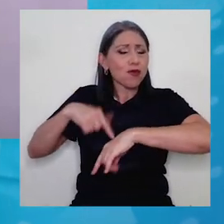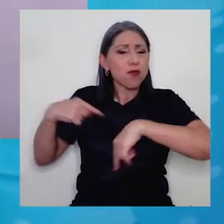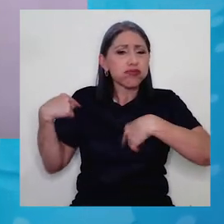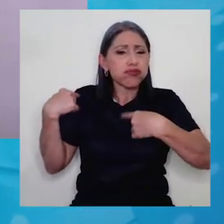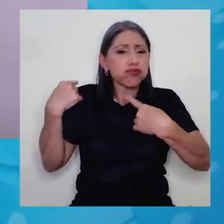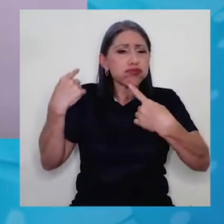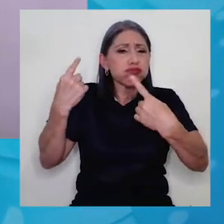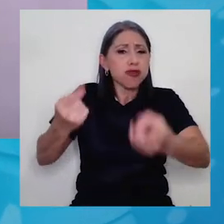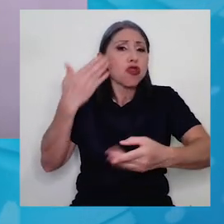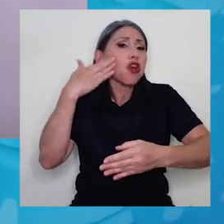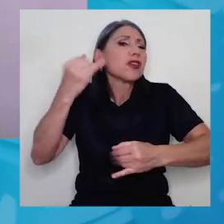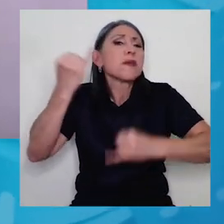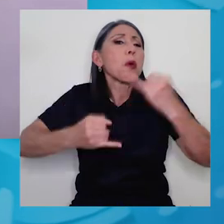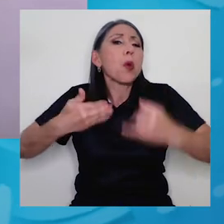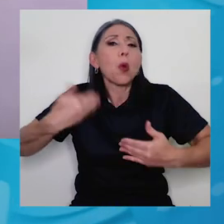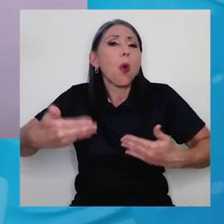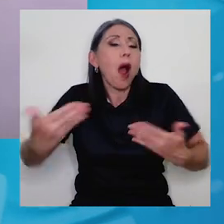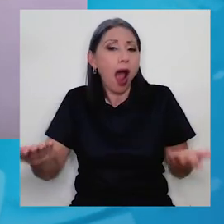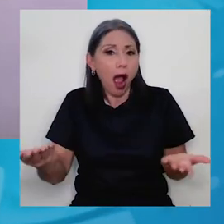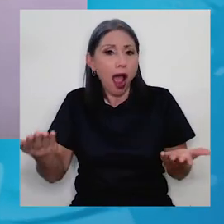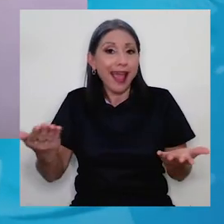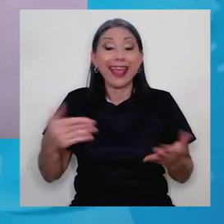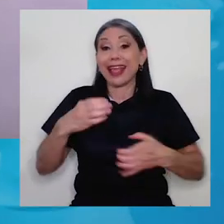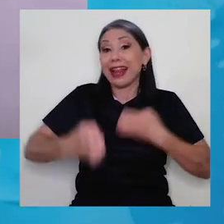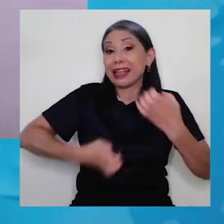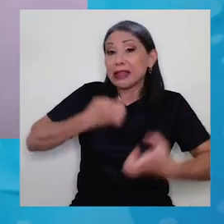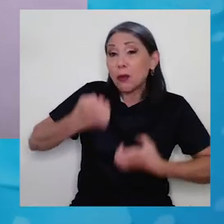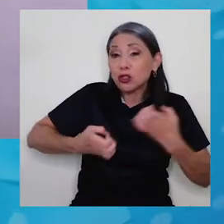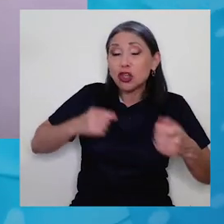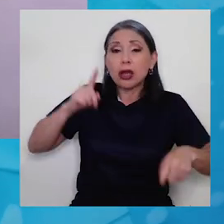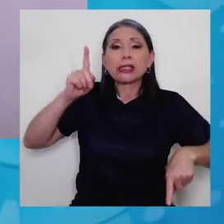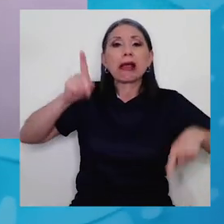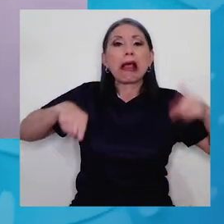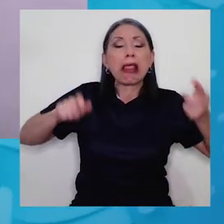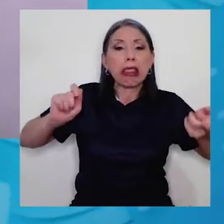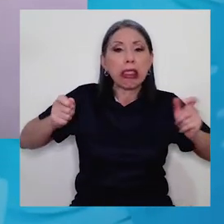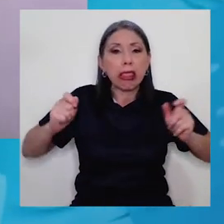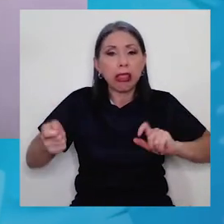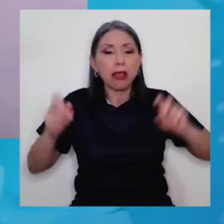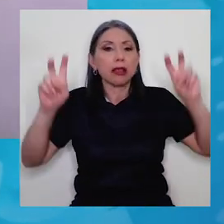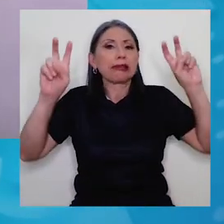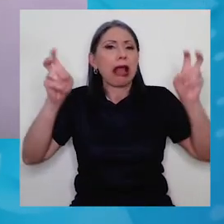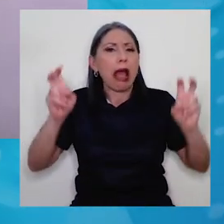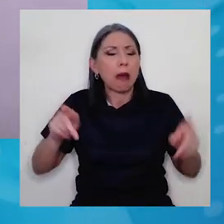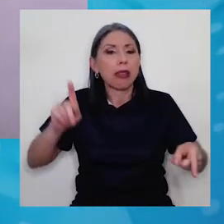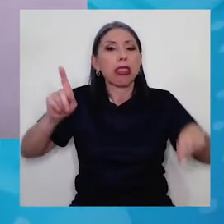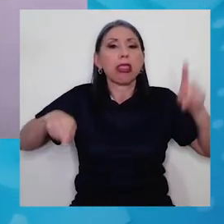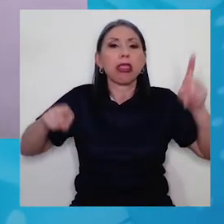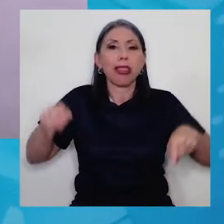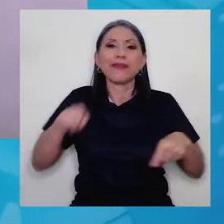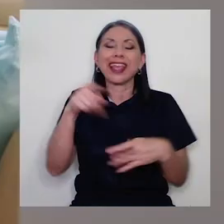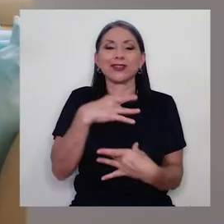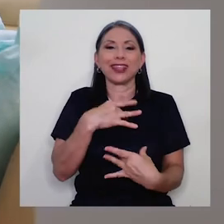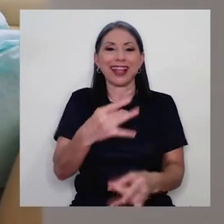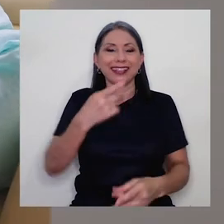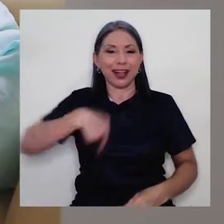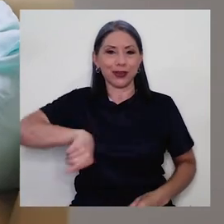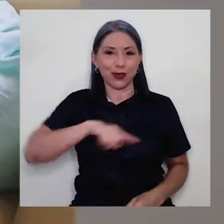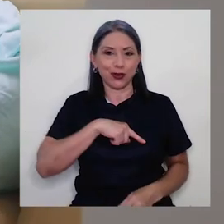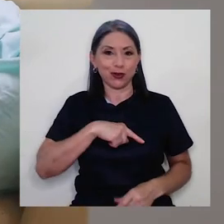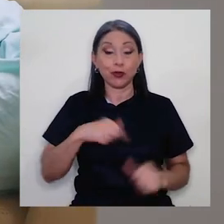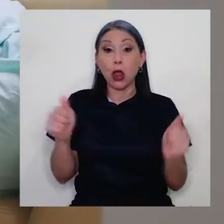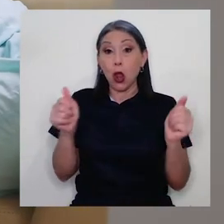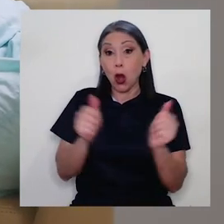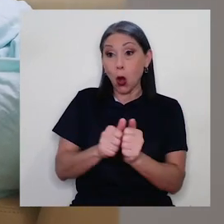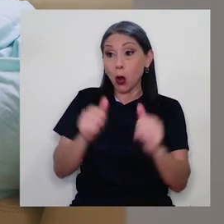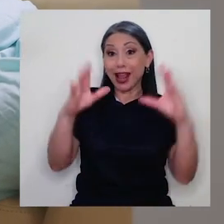vemos un fin, y que las emociones han ido variando, los temas han ido variando y eso nos interesa. Con este tipo